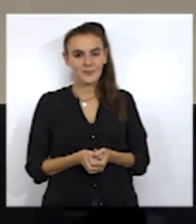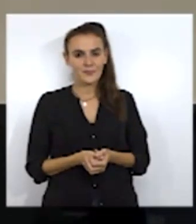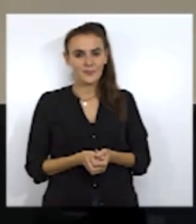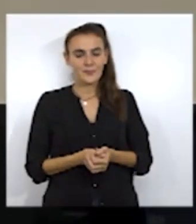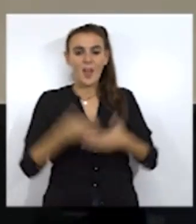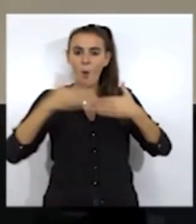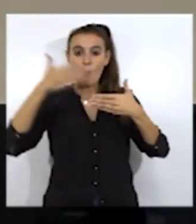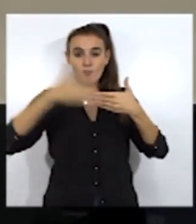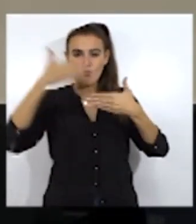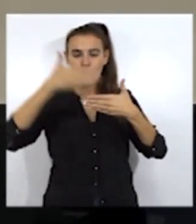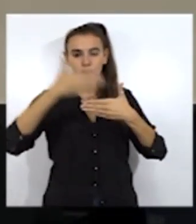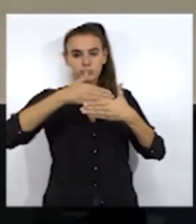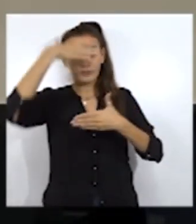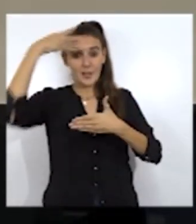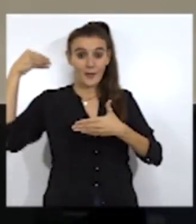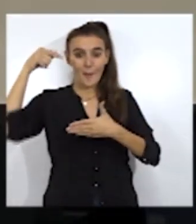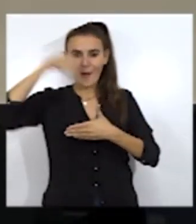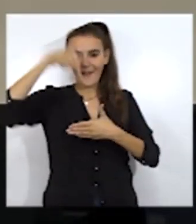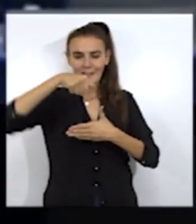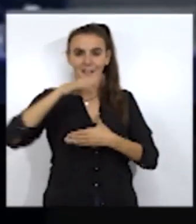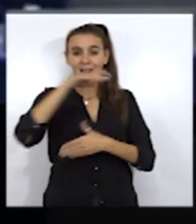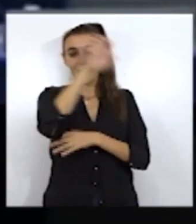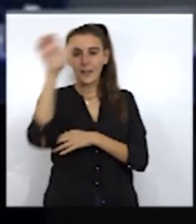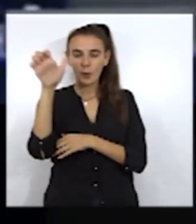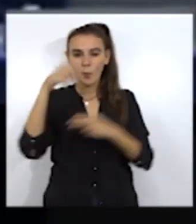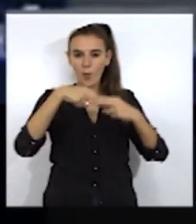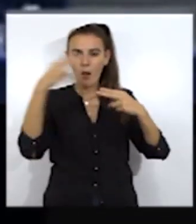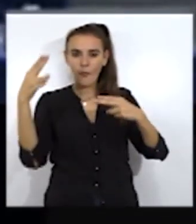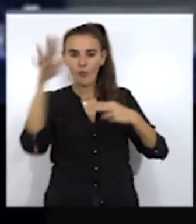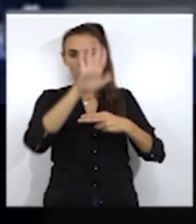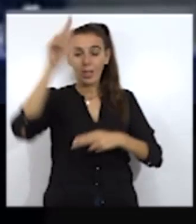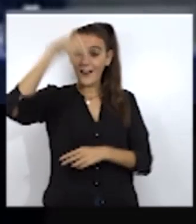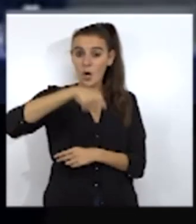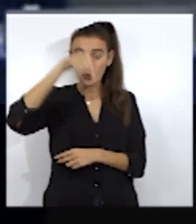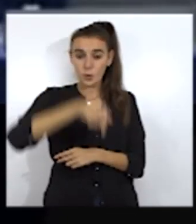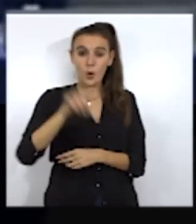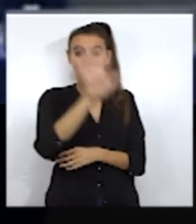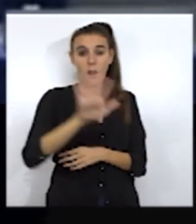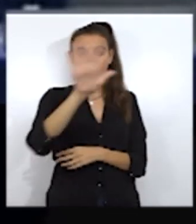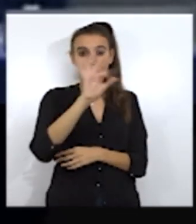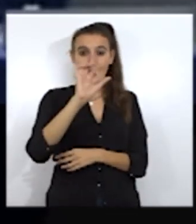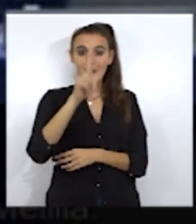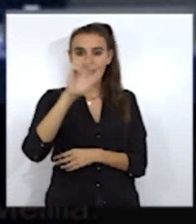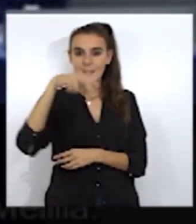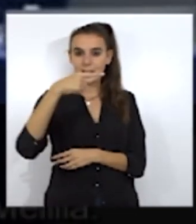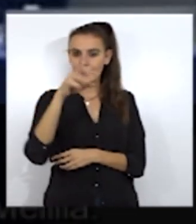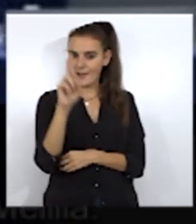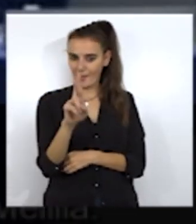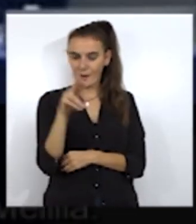El muro de Trump está aquí. Está con nosotros en Europa, en la frontera sur del espacio Schengen.